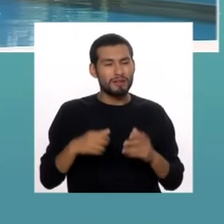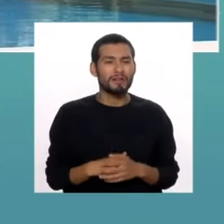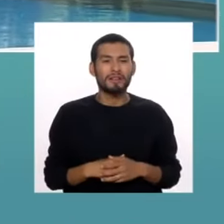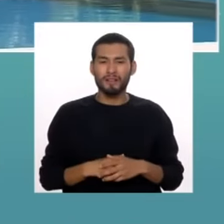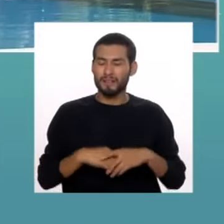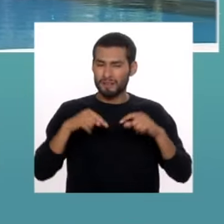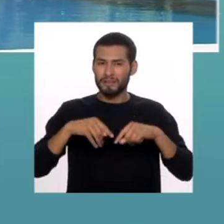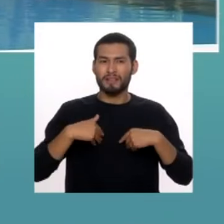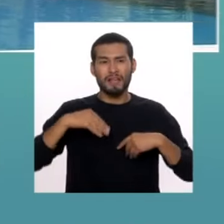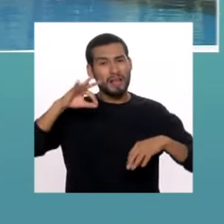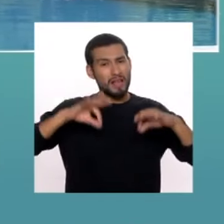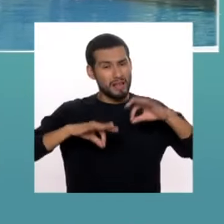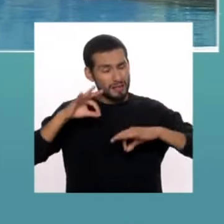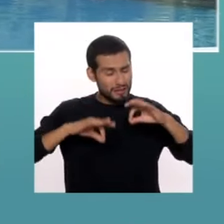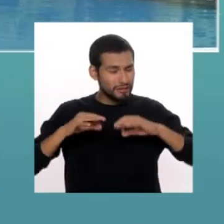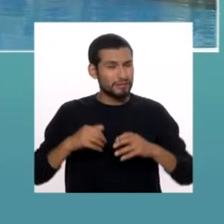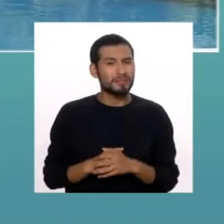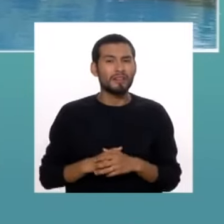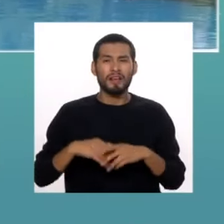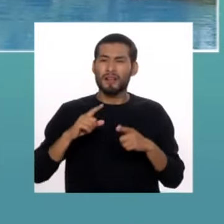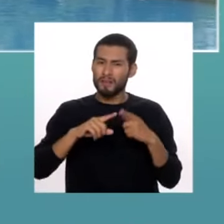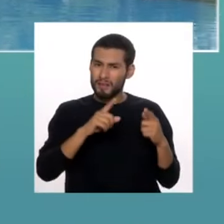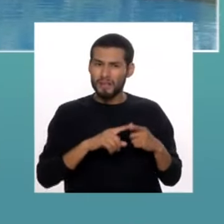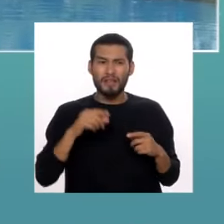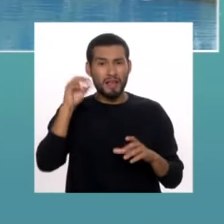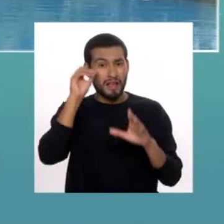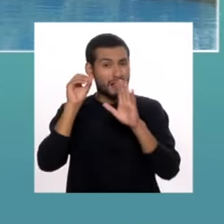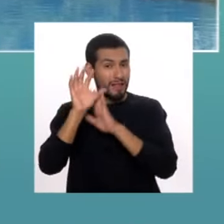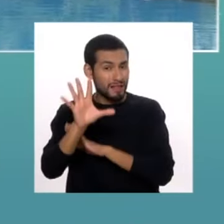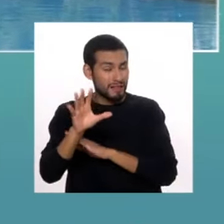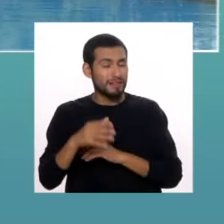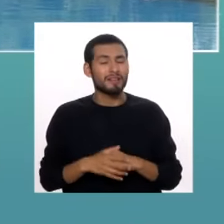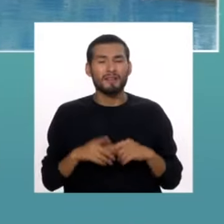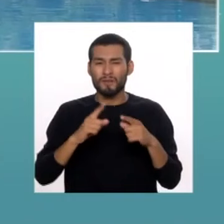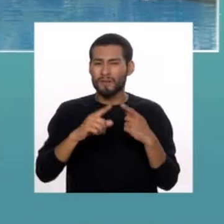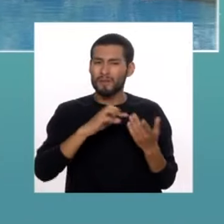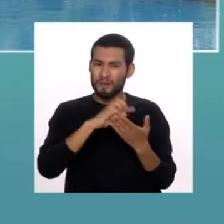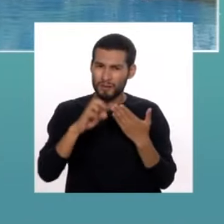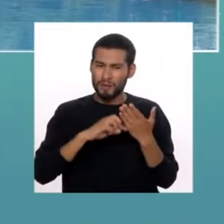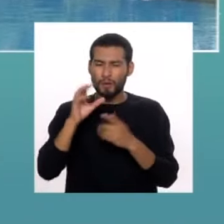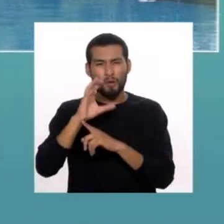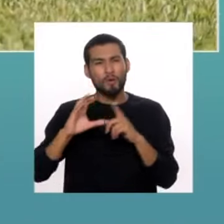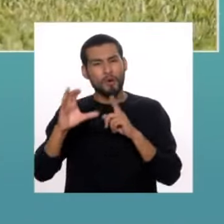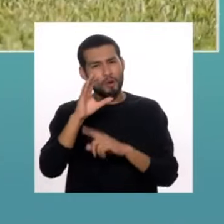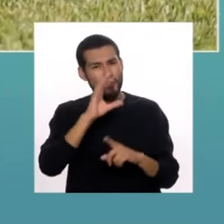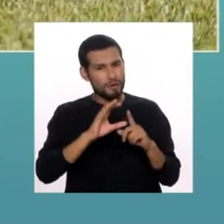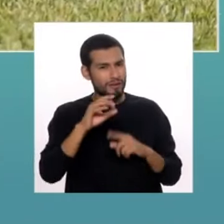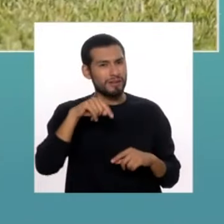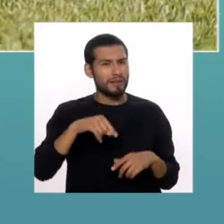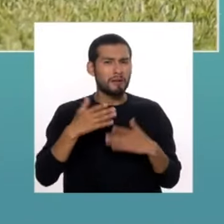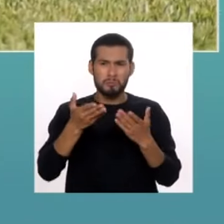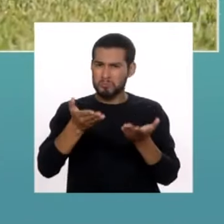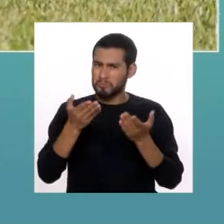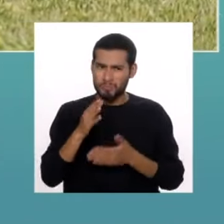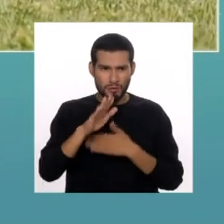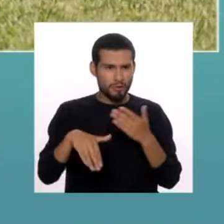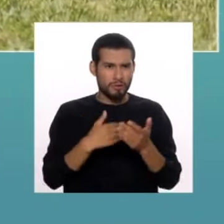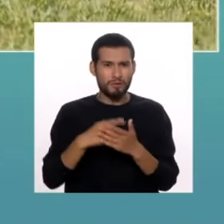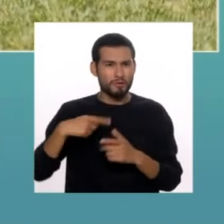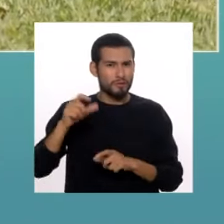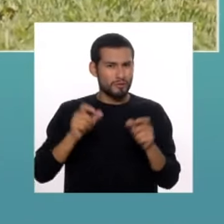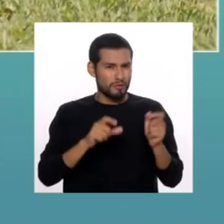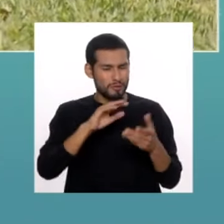teatro, tenemos actividades de cine y otras actividades culturales a las que están invitados todos los